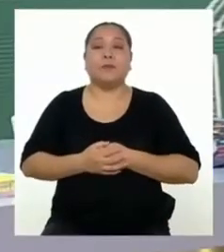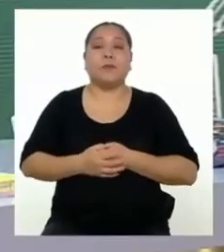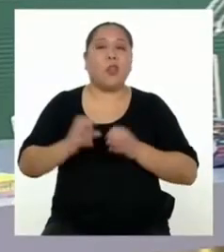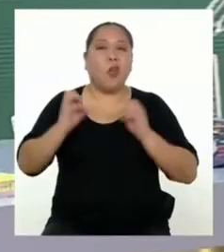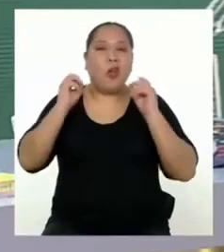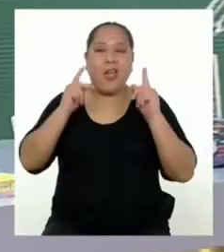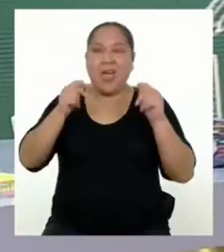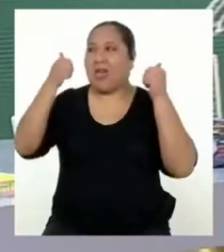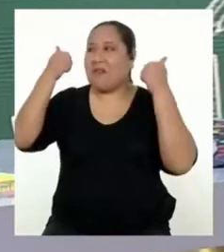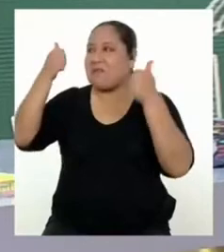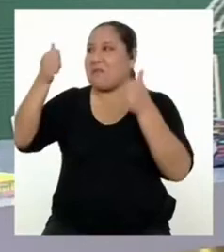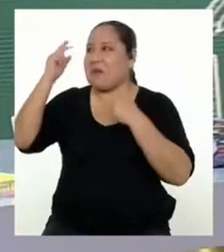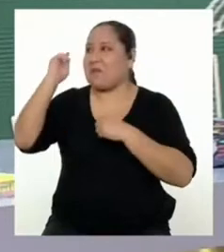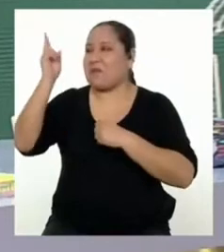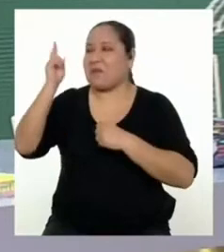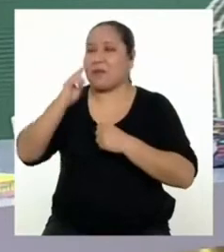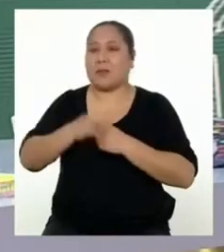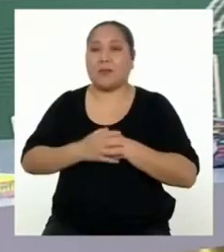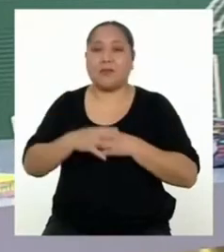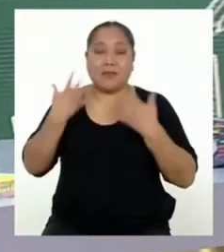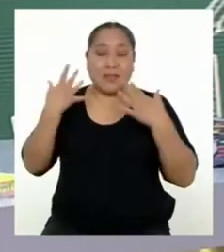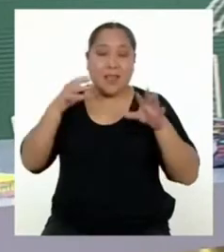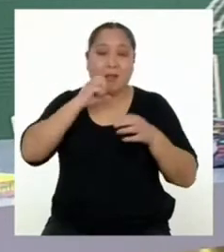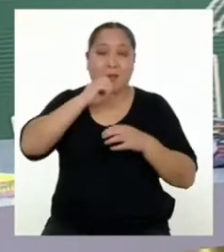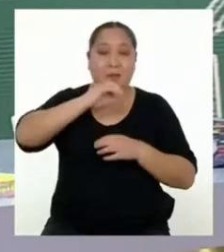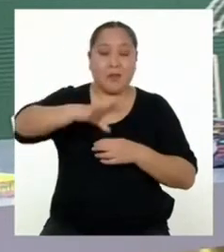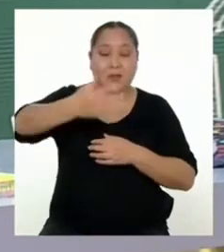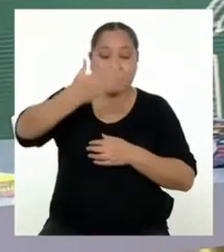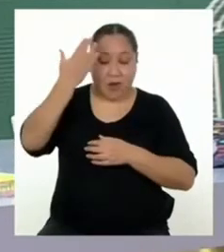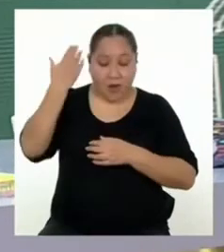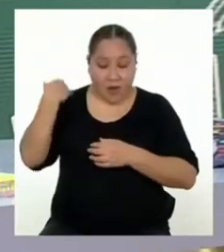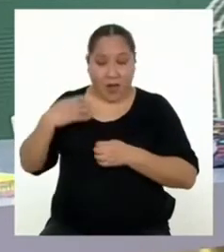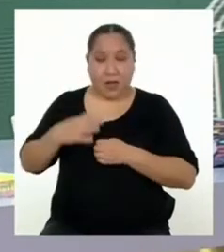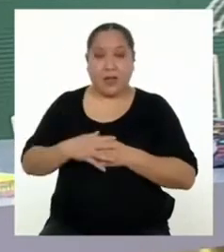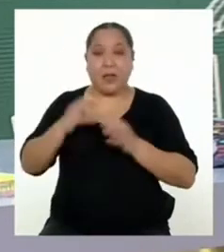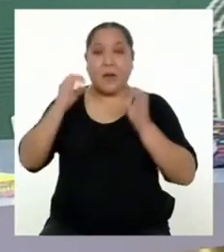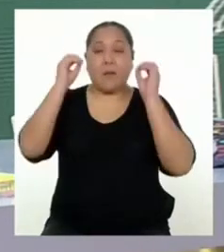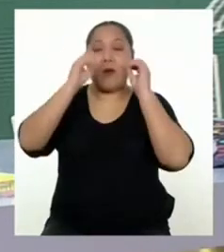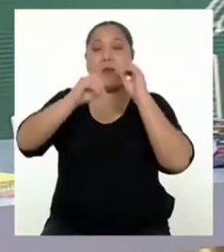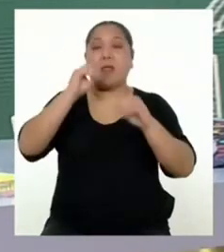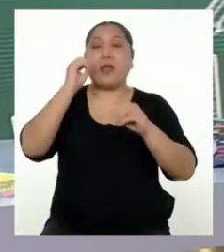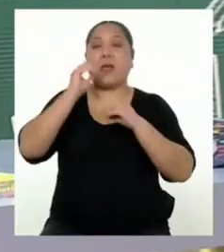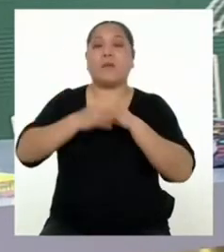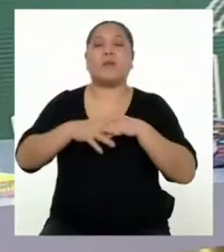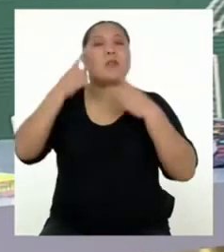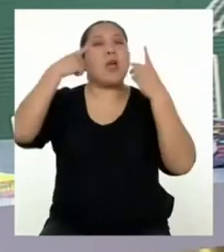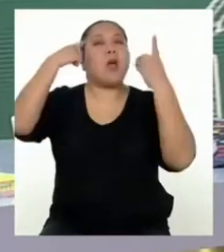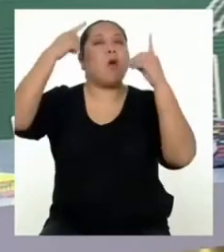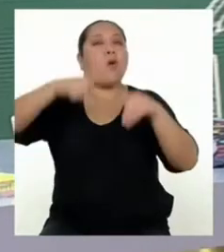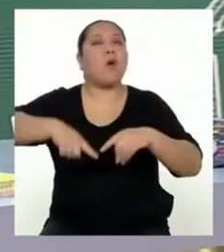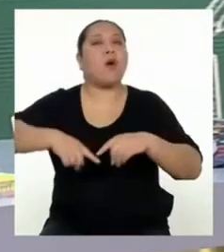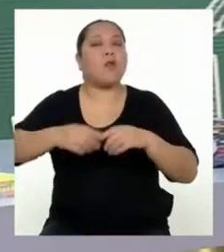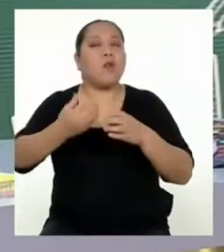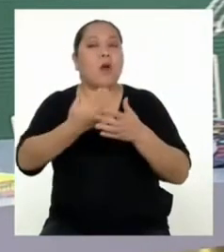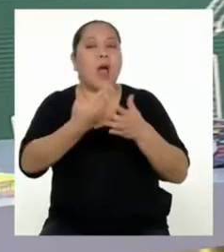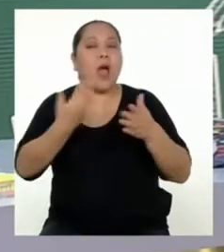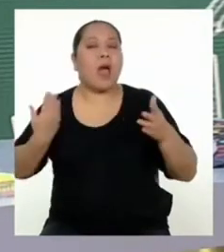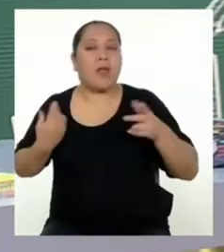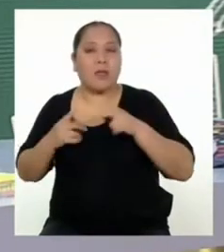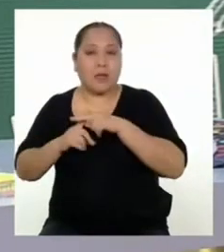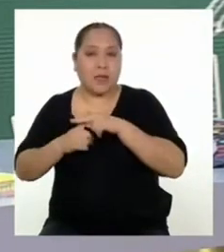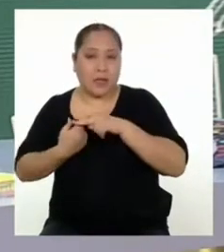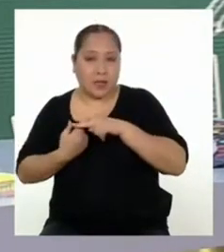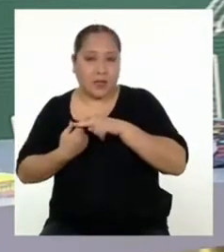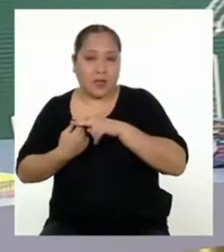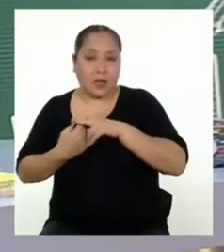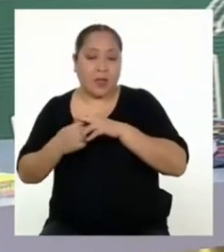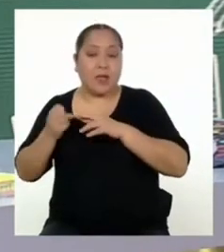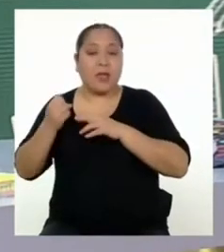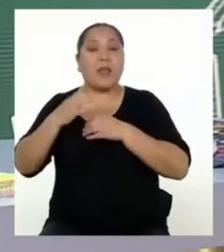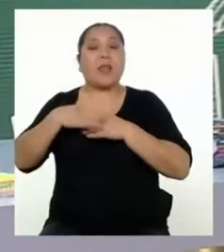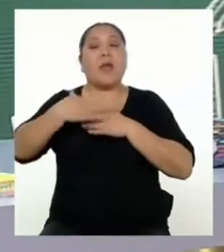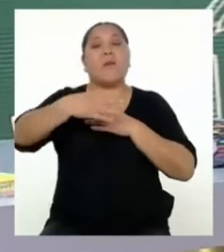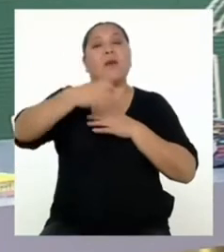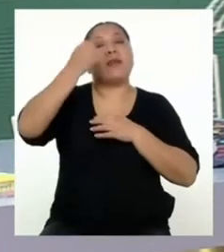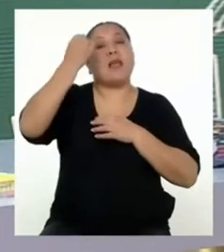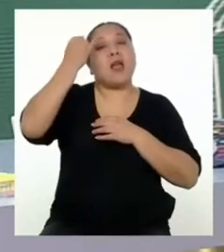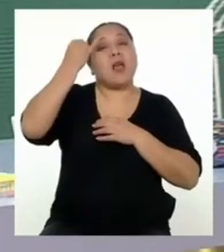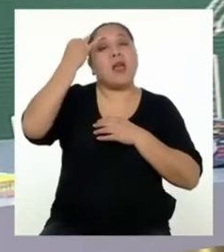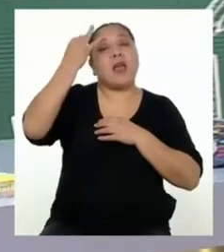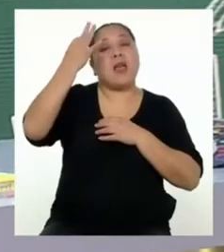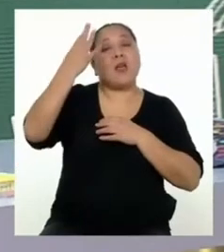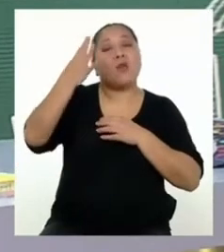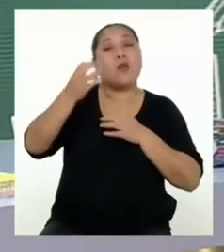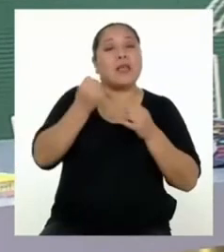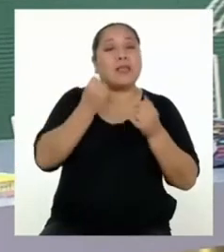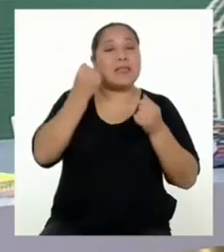Genial, profesora. Como comentamos hace un momento, plantearemos nuestro acuerdo al inicio y luego algunas ideas